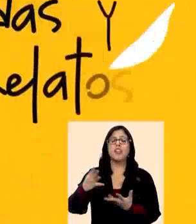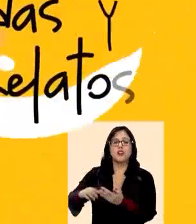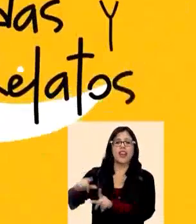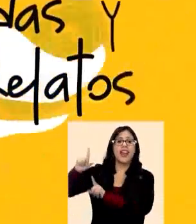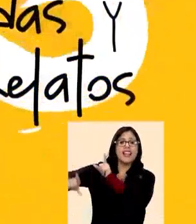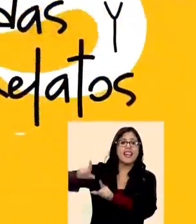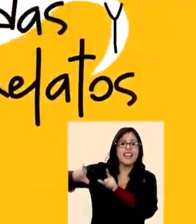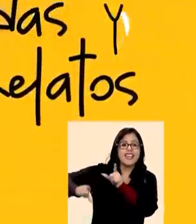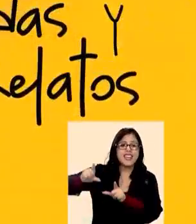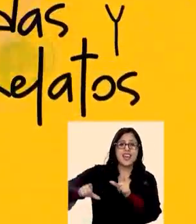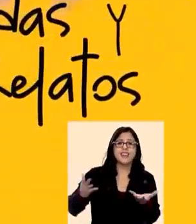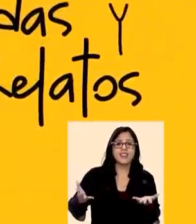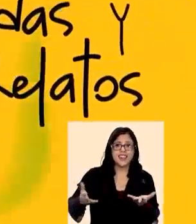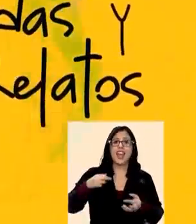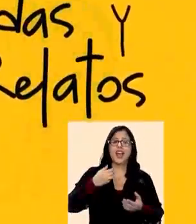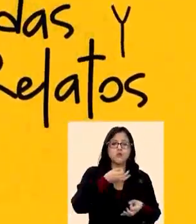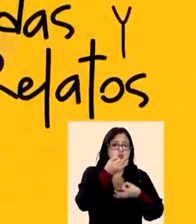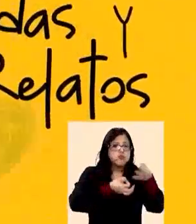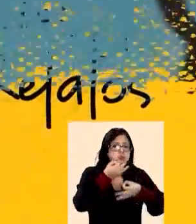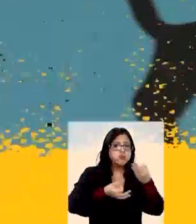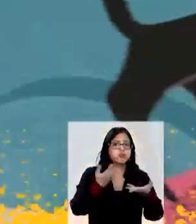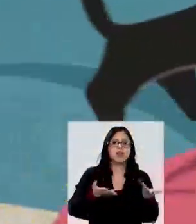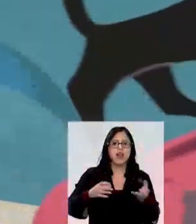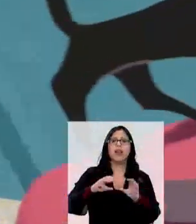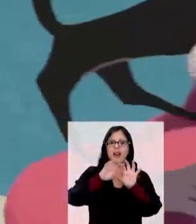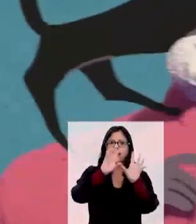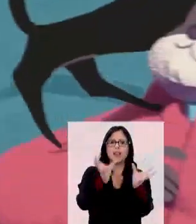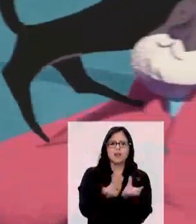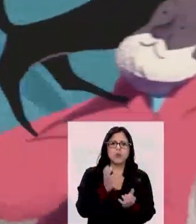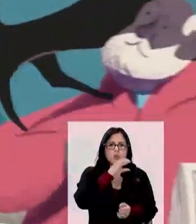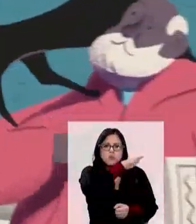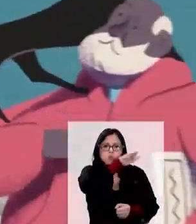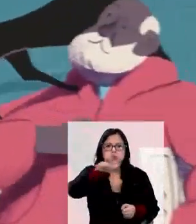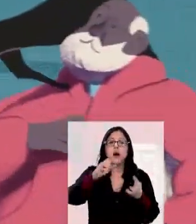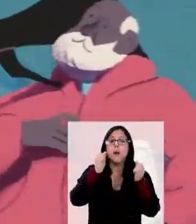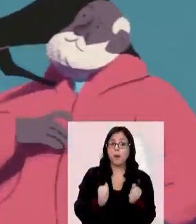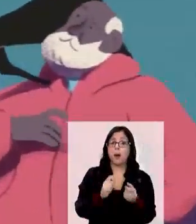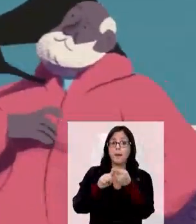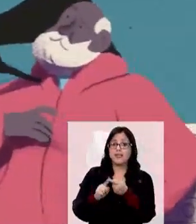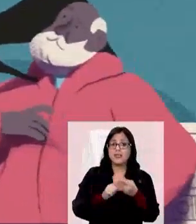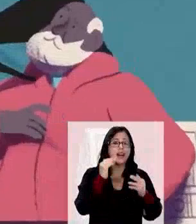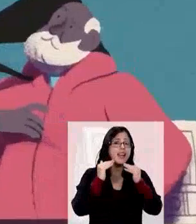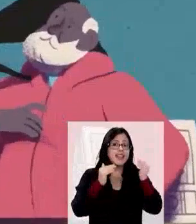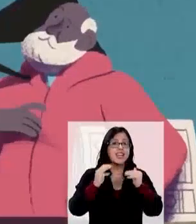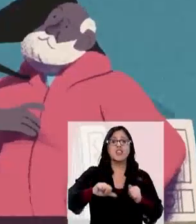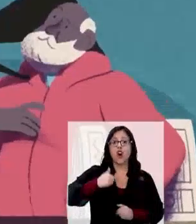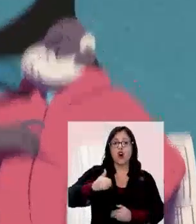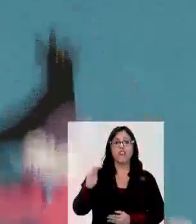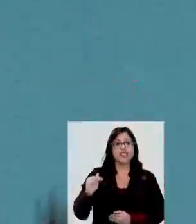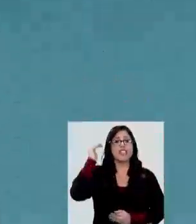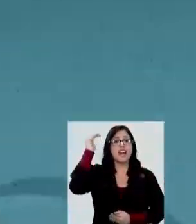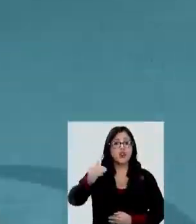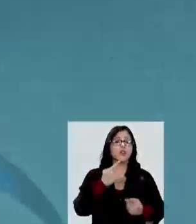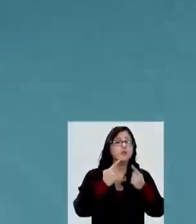leyendas y relatos del mundo rural de Chile. Pueden participar niños, niñas, jóvenes y adultos de todo el país a través de cuentos,